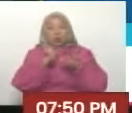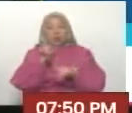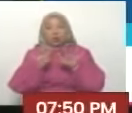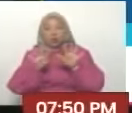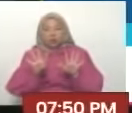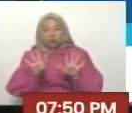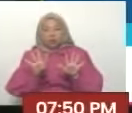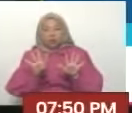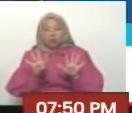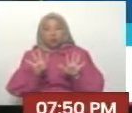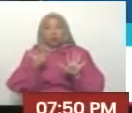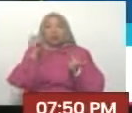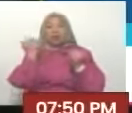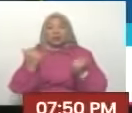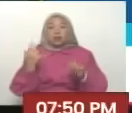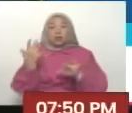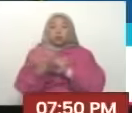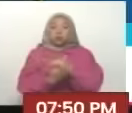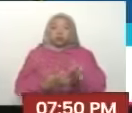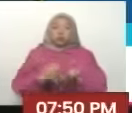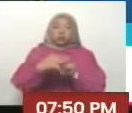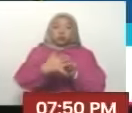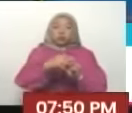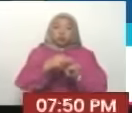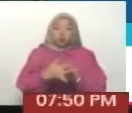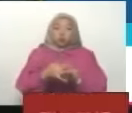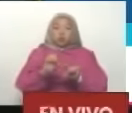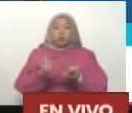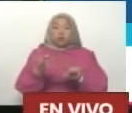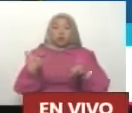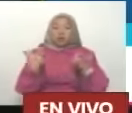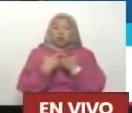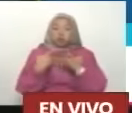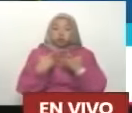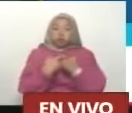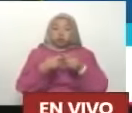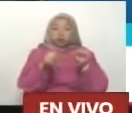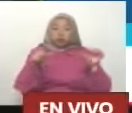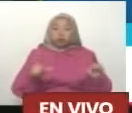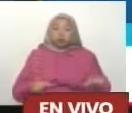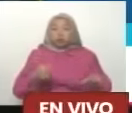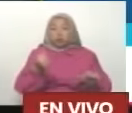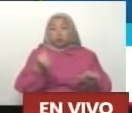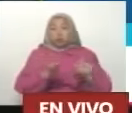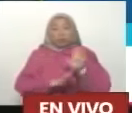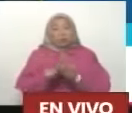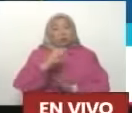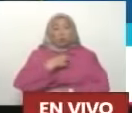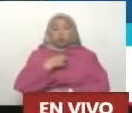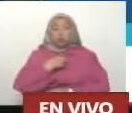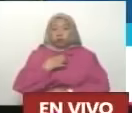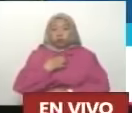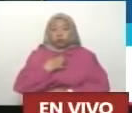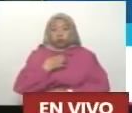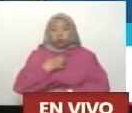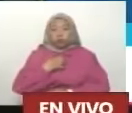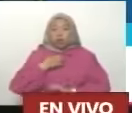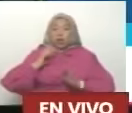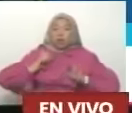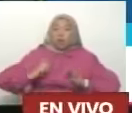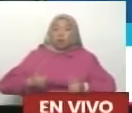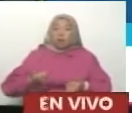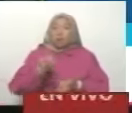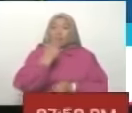Venía El capitalismo Quedó en crisis En la primera guerra mundial Y no se recuperó Y nació el nazismo